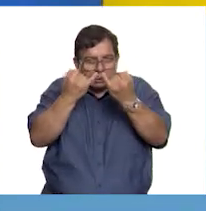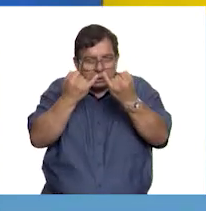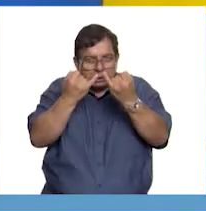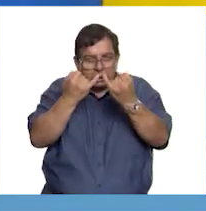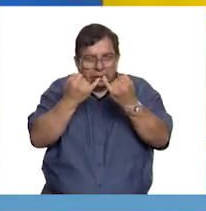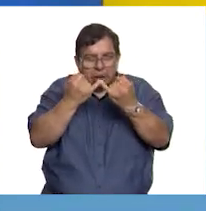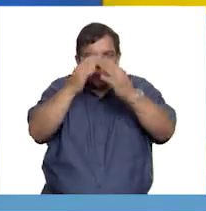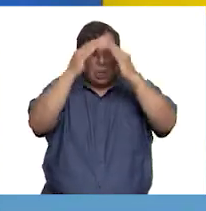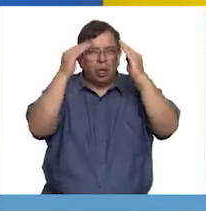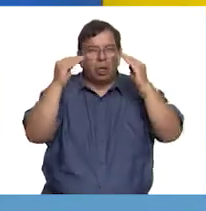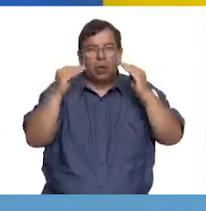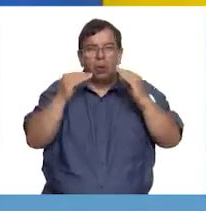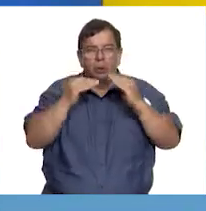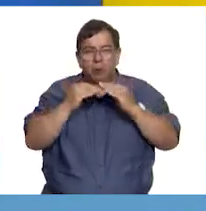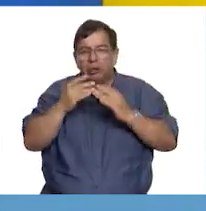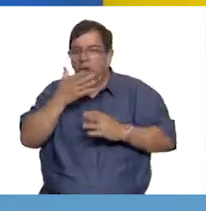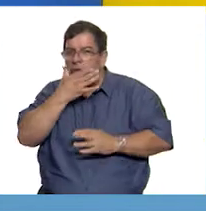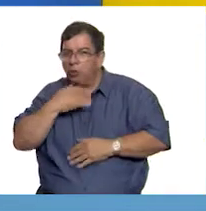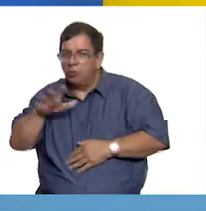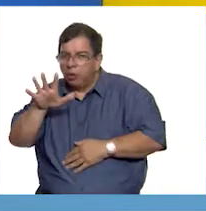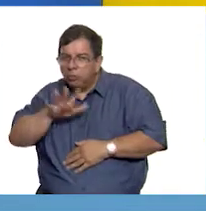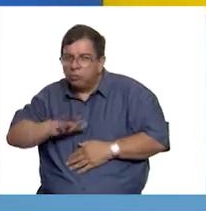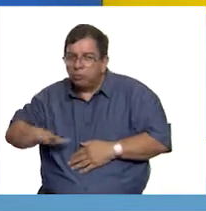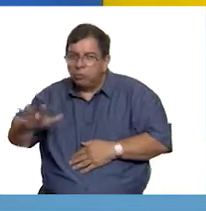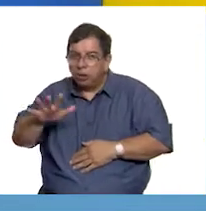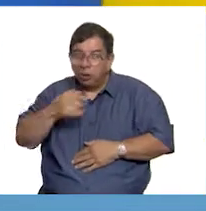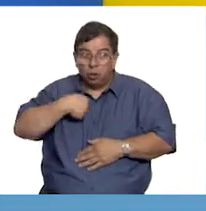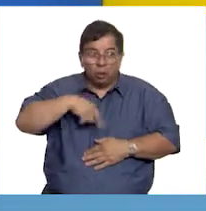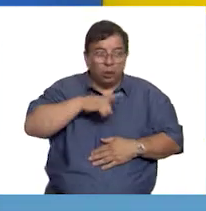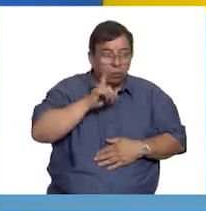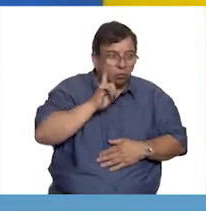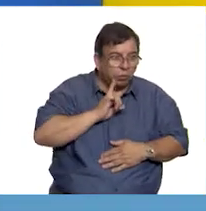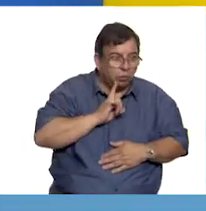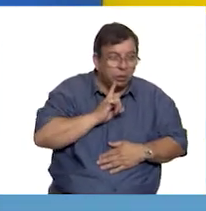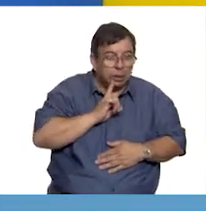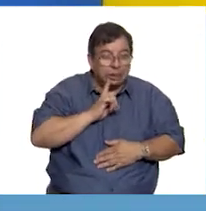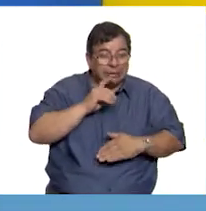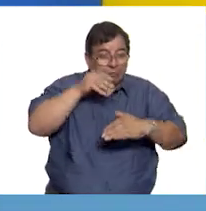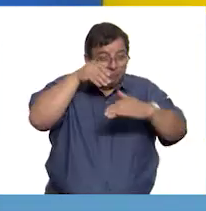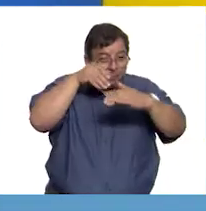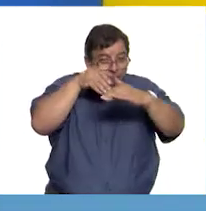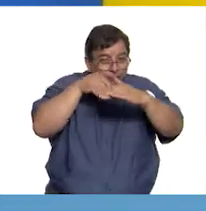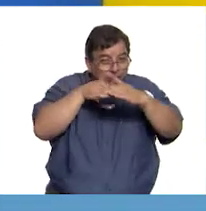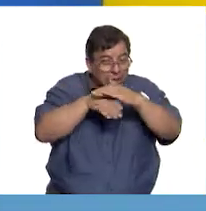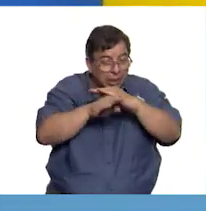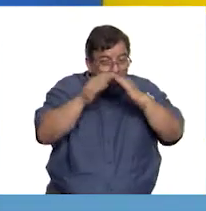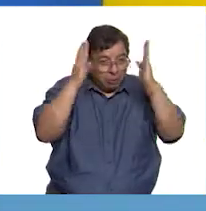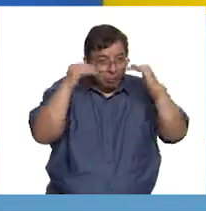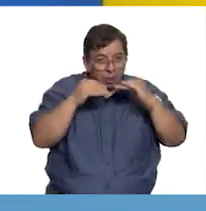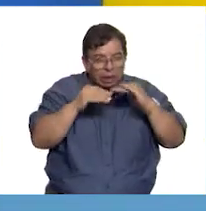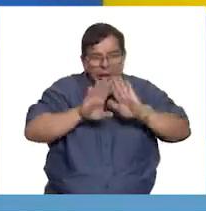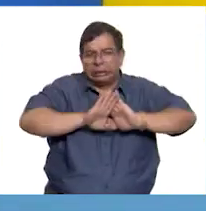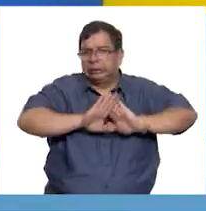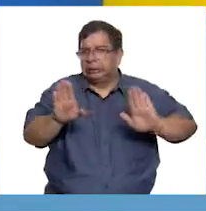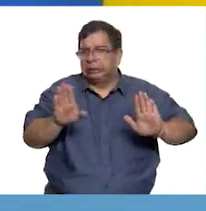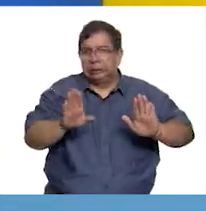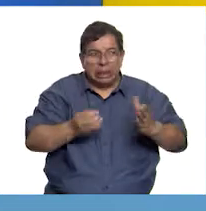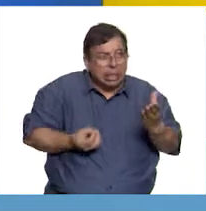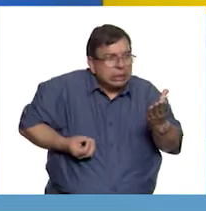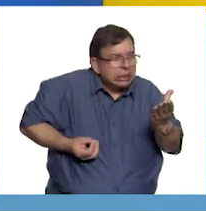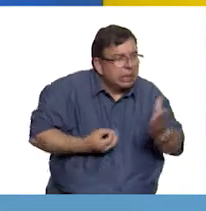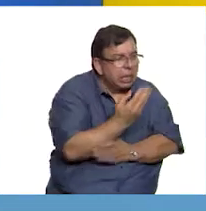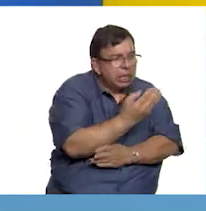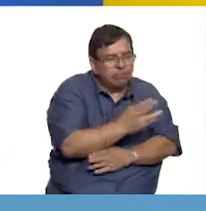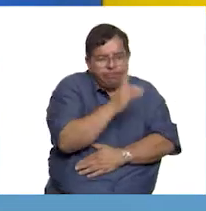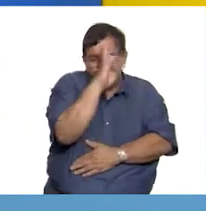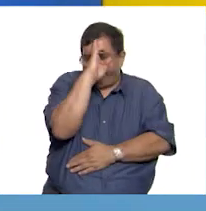de los conventos masculinos, en nuestro caso, una vez que nos hacíamos monjas, se nos prohibía salir del